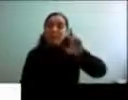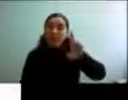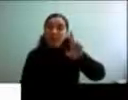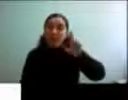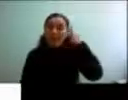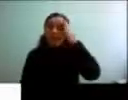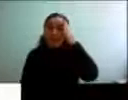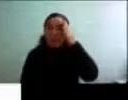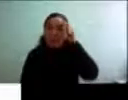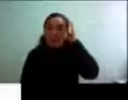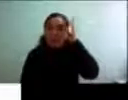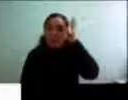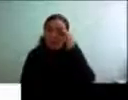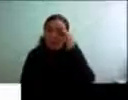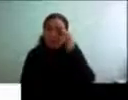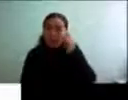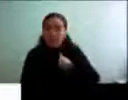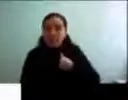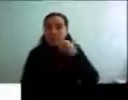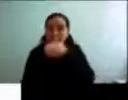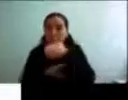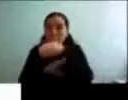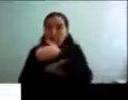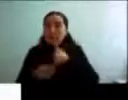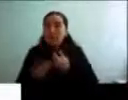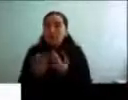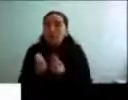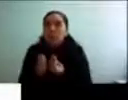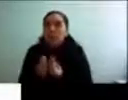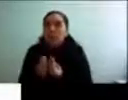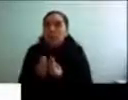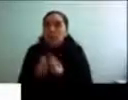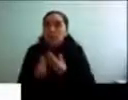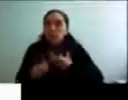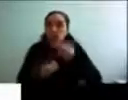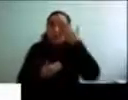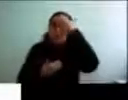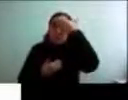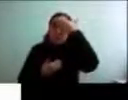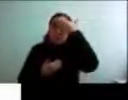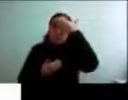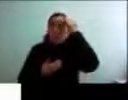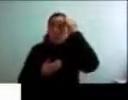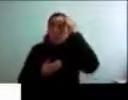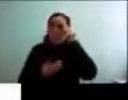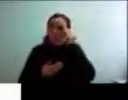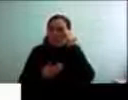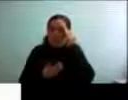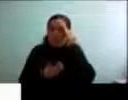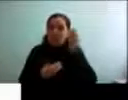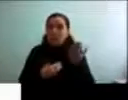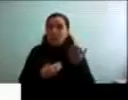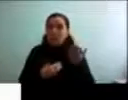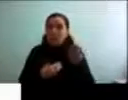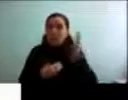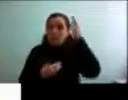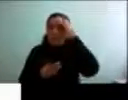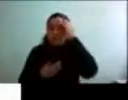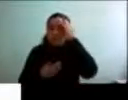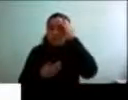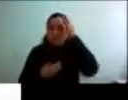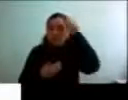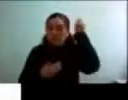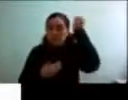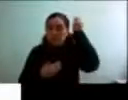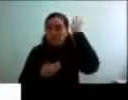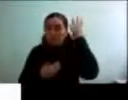susto. Entonces es un motivo de consulta como de este milenio, digamos, que antes nadie